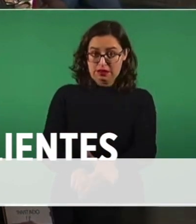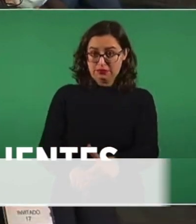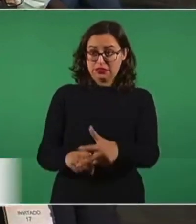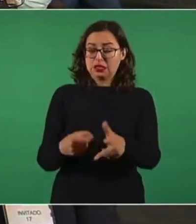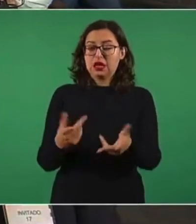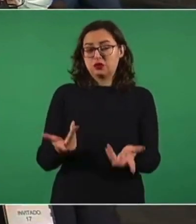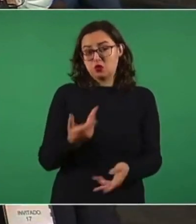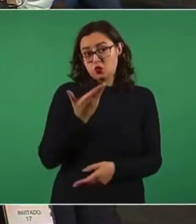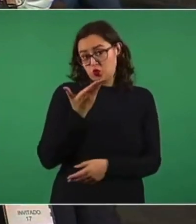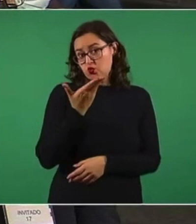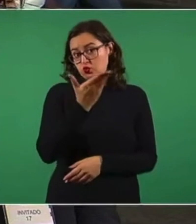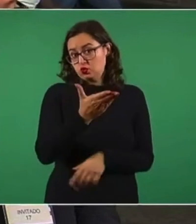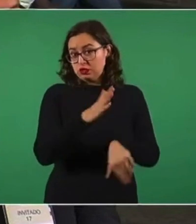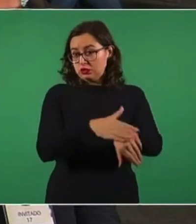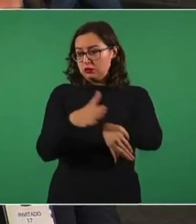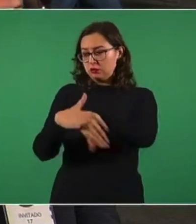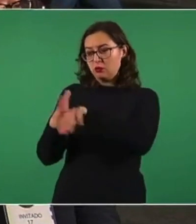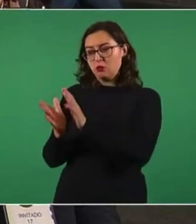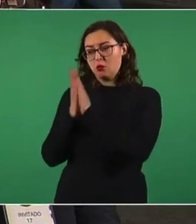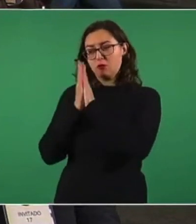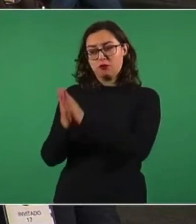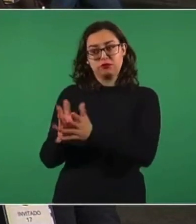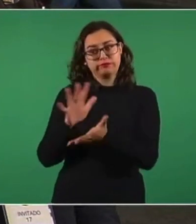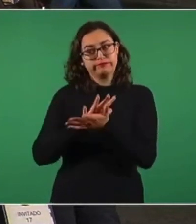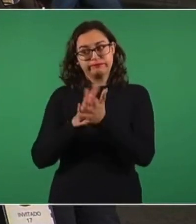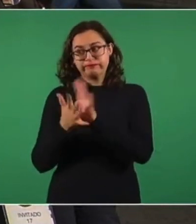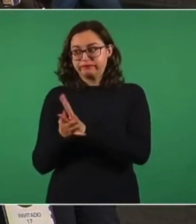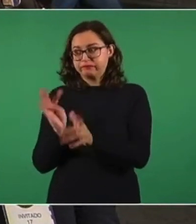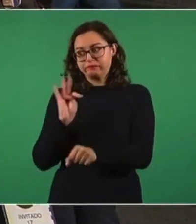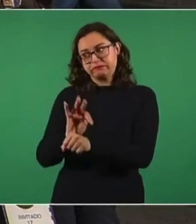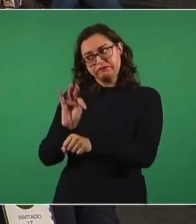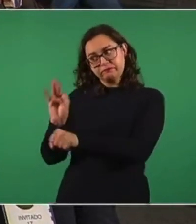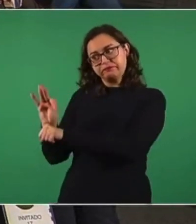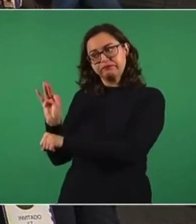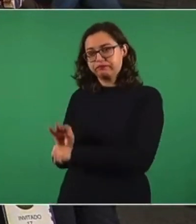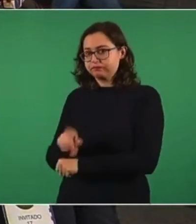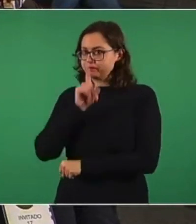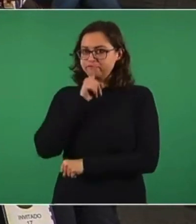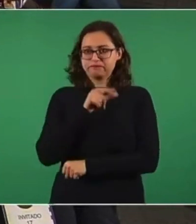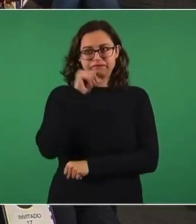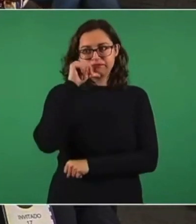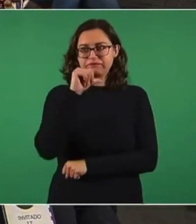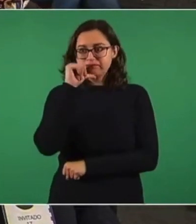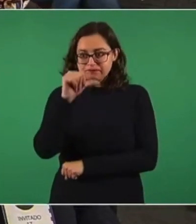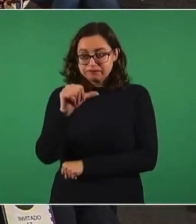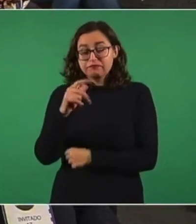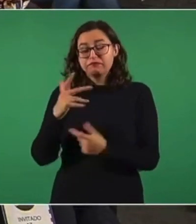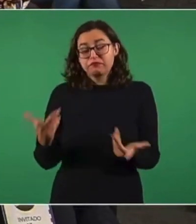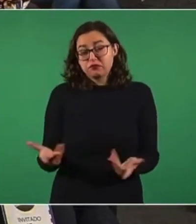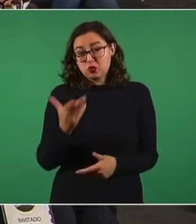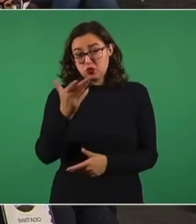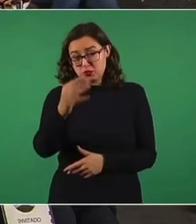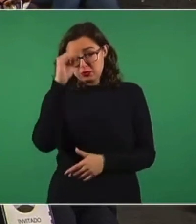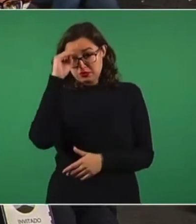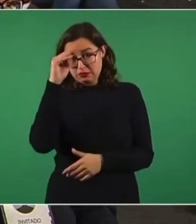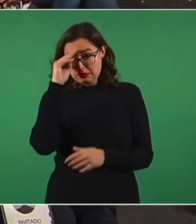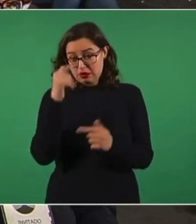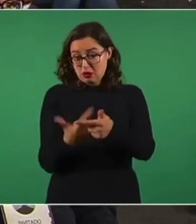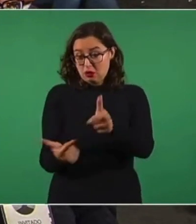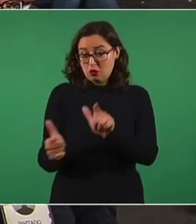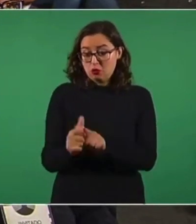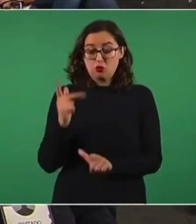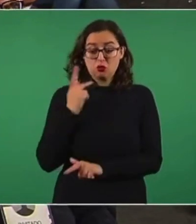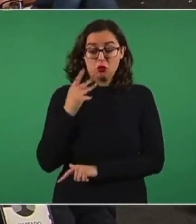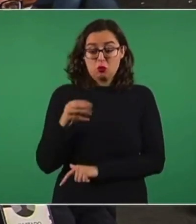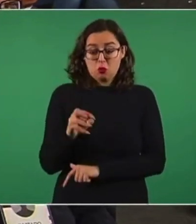funciones son gobernadores de Morena. Entonces, ¿usted les pediría a ellos que investiguen, auditen a sus antecesores, sean del partido que